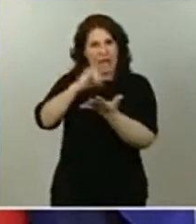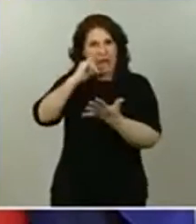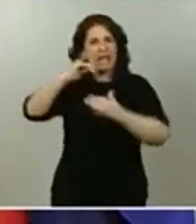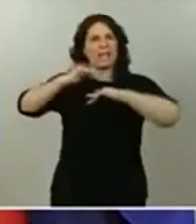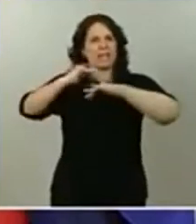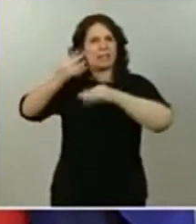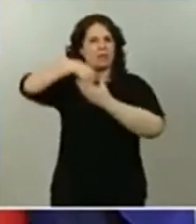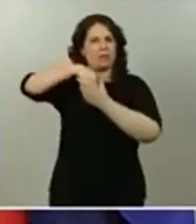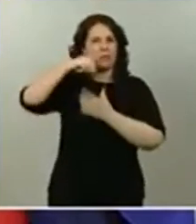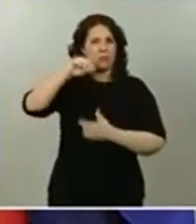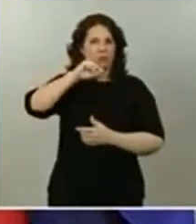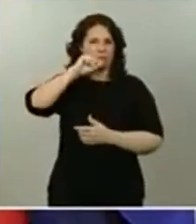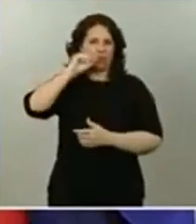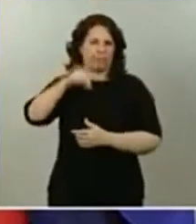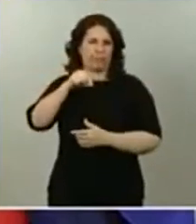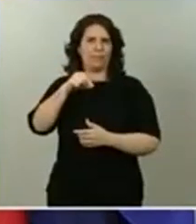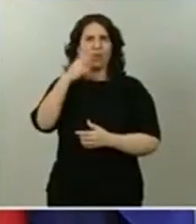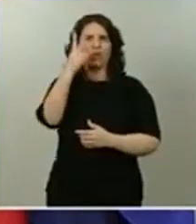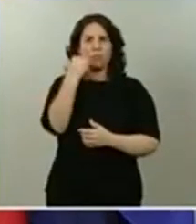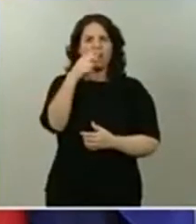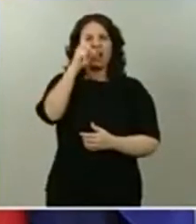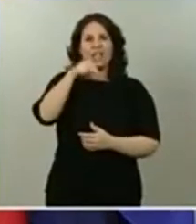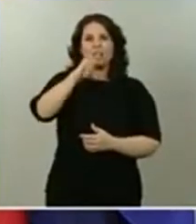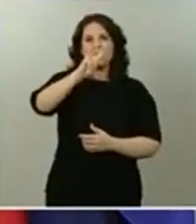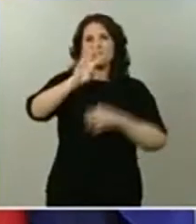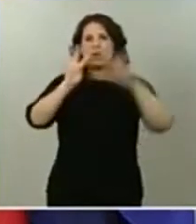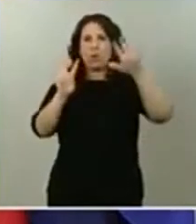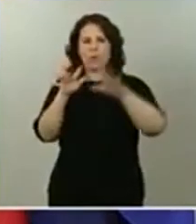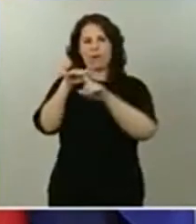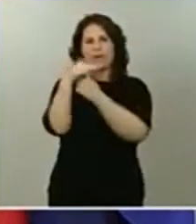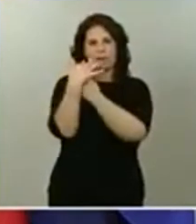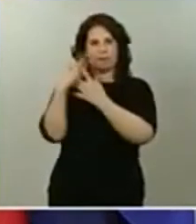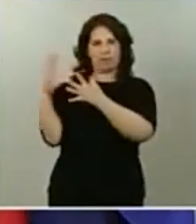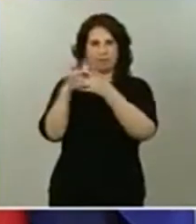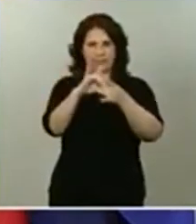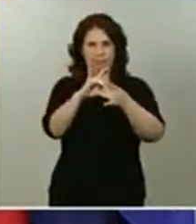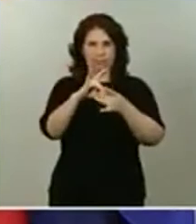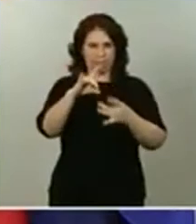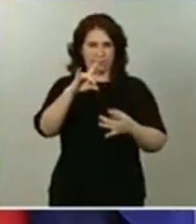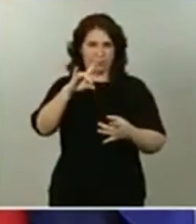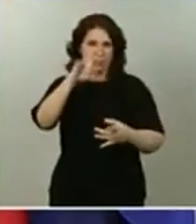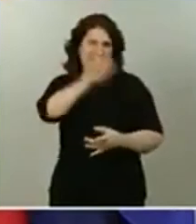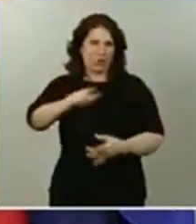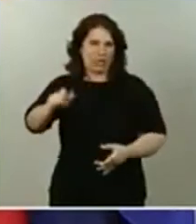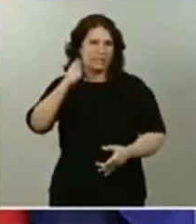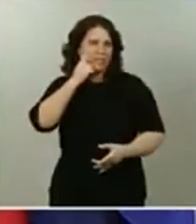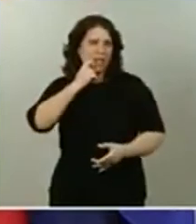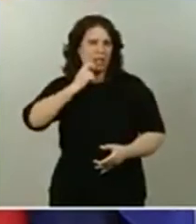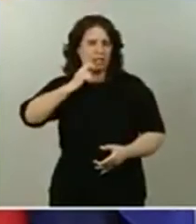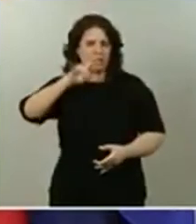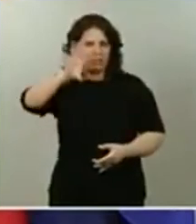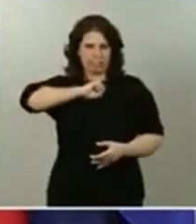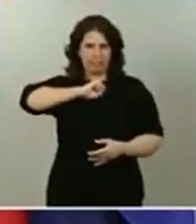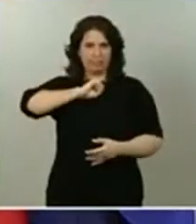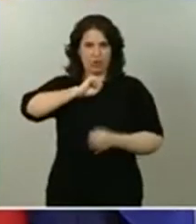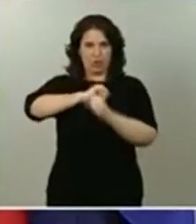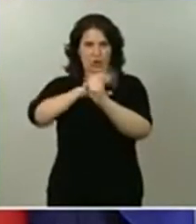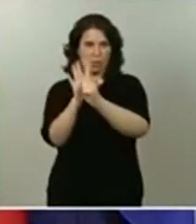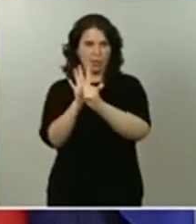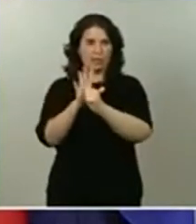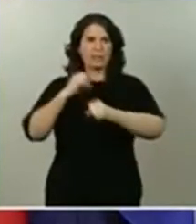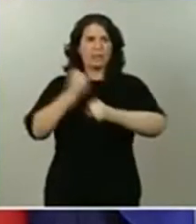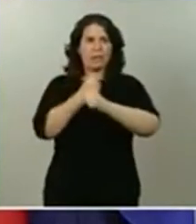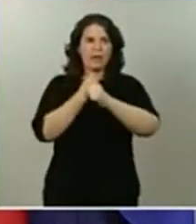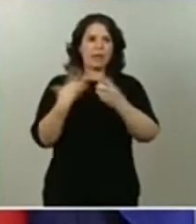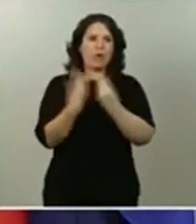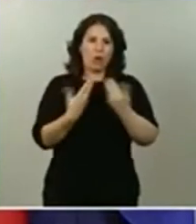.139 casos asociados. Estamos trabajando de una forma muy fluida con todas las comunidades autónomas. Y la mayoría